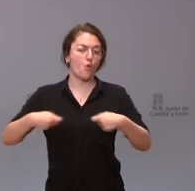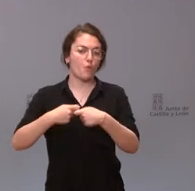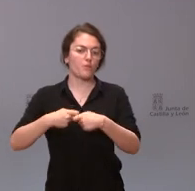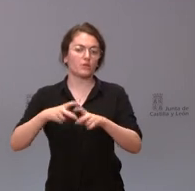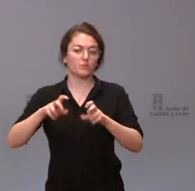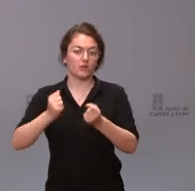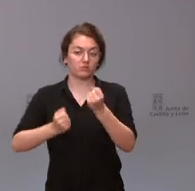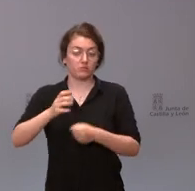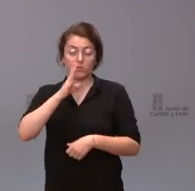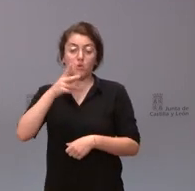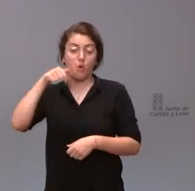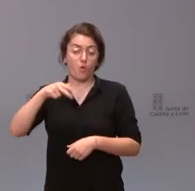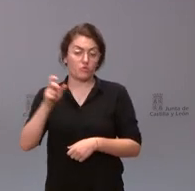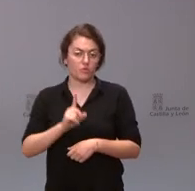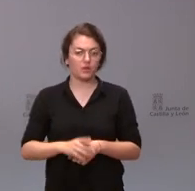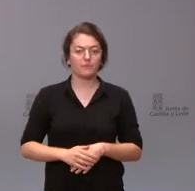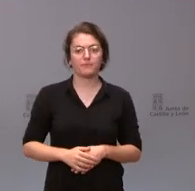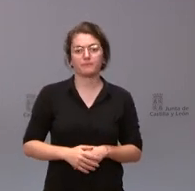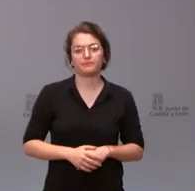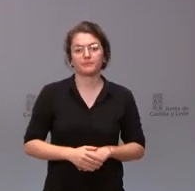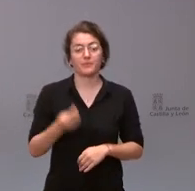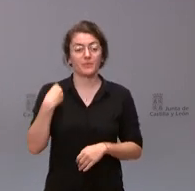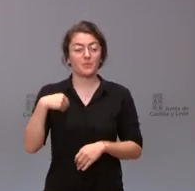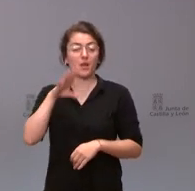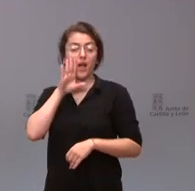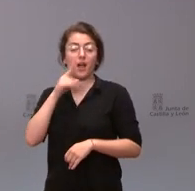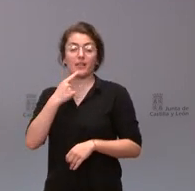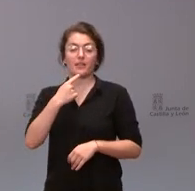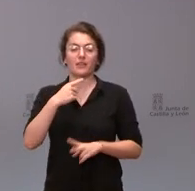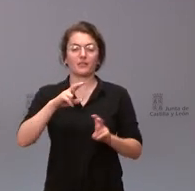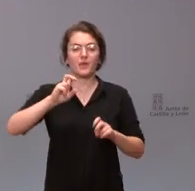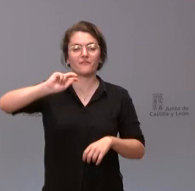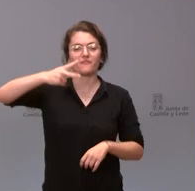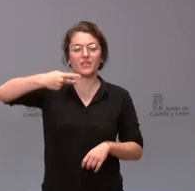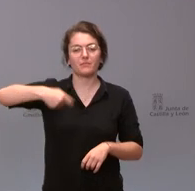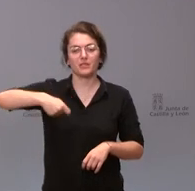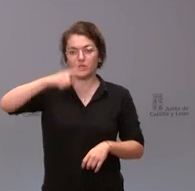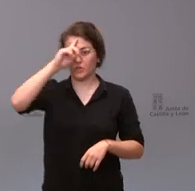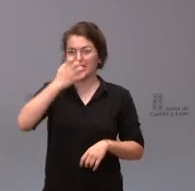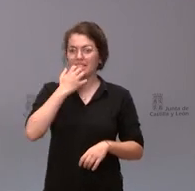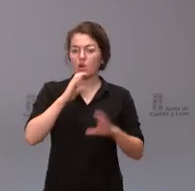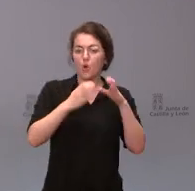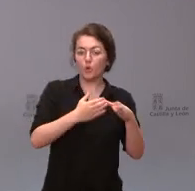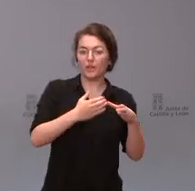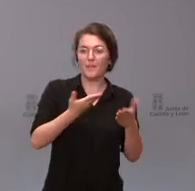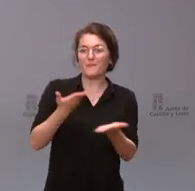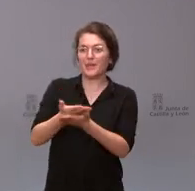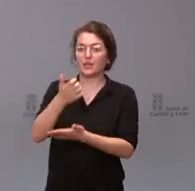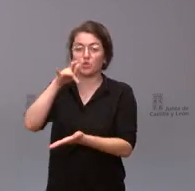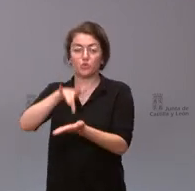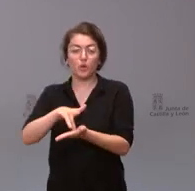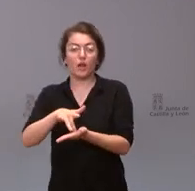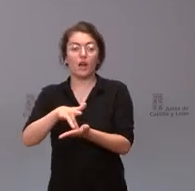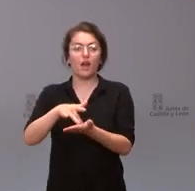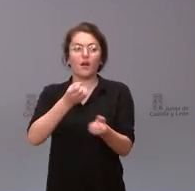Consejo de Gobierno Sí, volviendo a las declaraciones del vicepresidente no sé si desde la Junta se le va a pedir que cuando haga este tipo de declaraciones